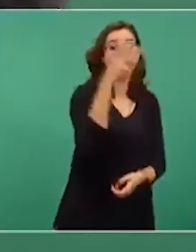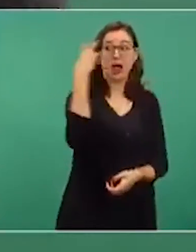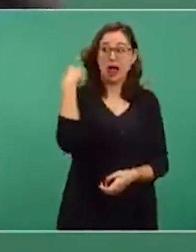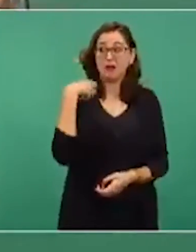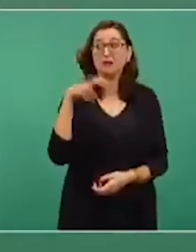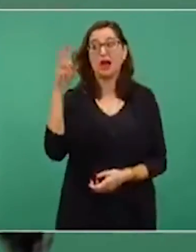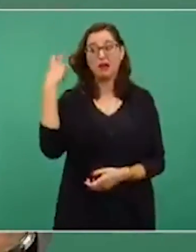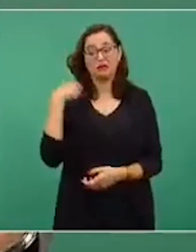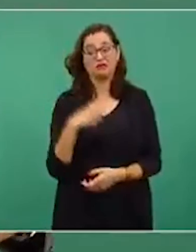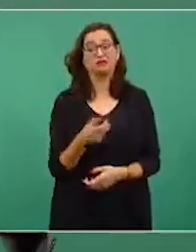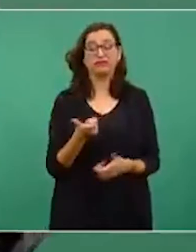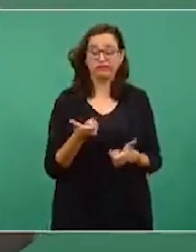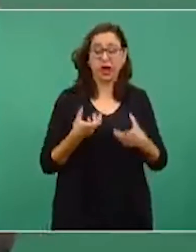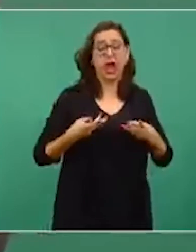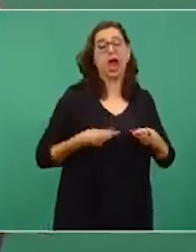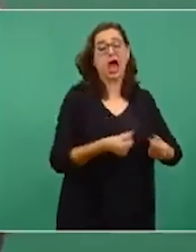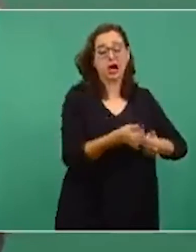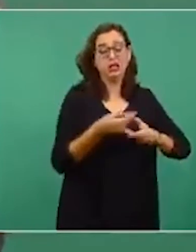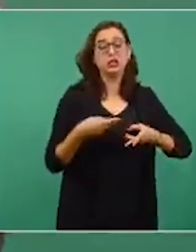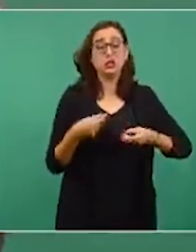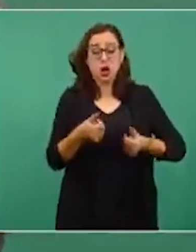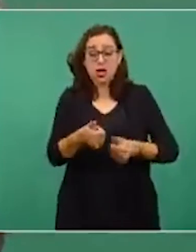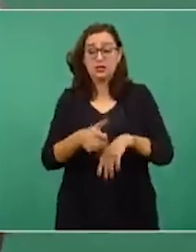edificios en renta,